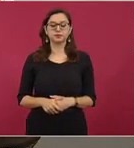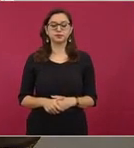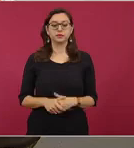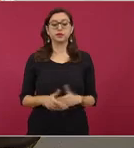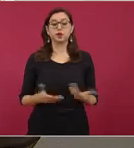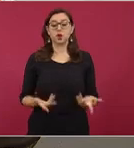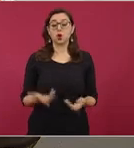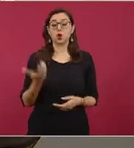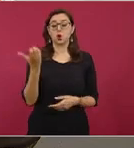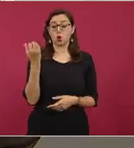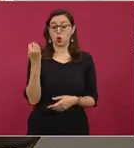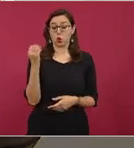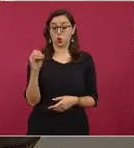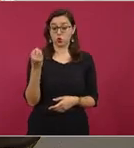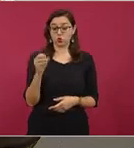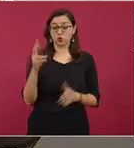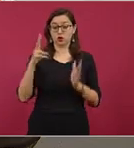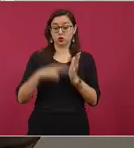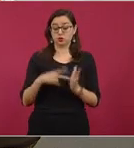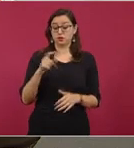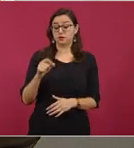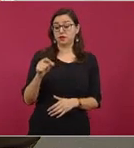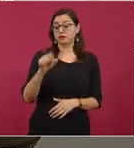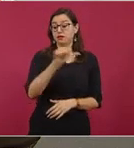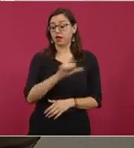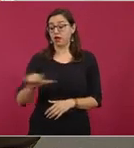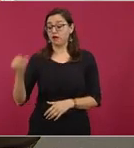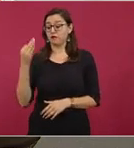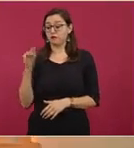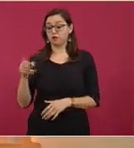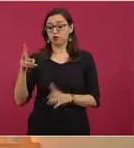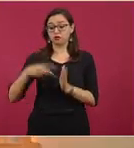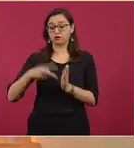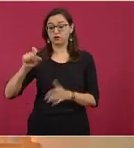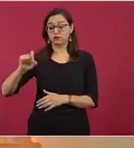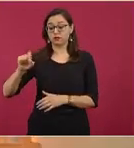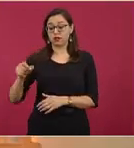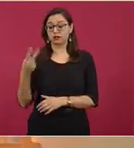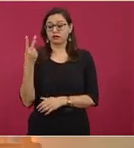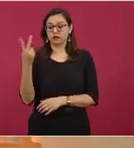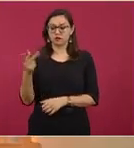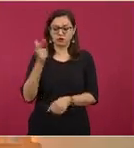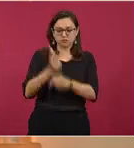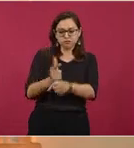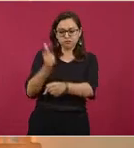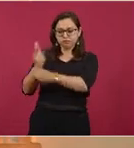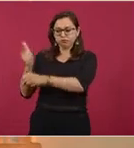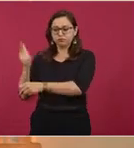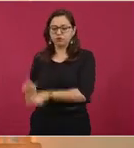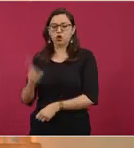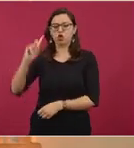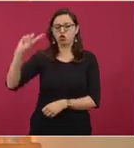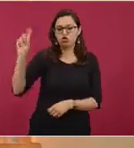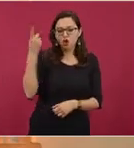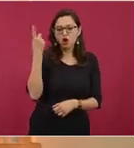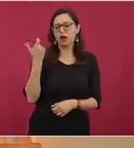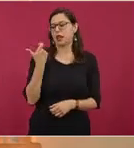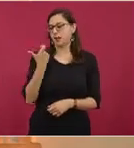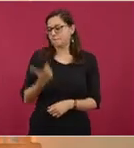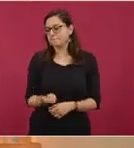octubre del 20 a febrero del 22, en cuestiones de dólares americanos, pesos, municiones, armas,